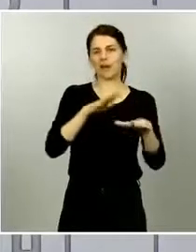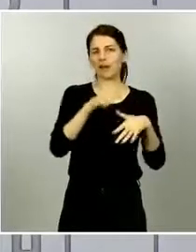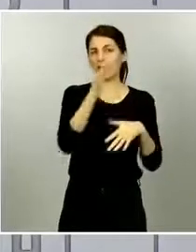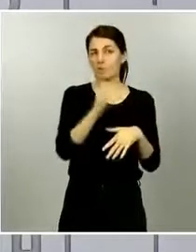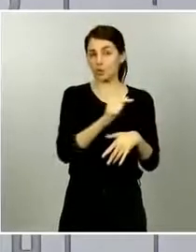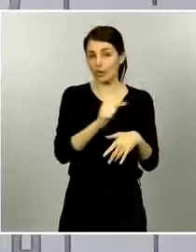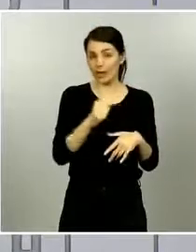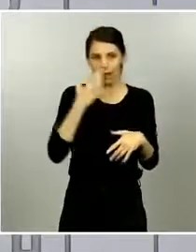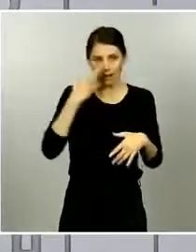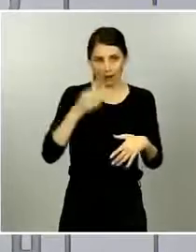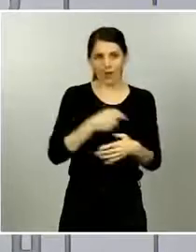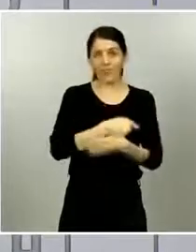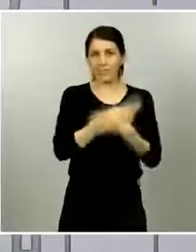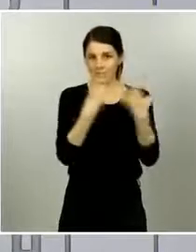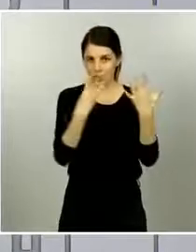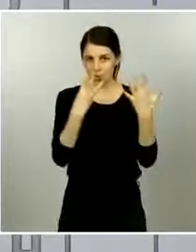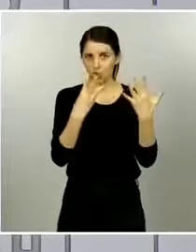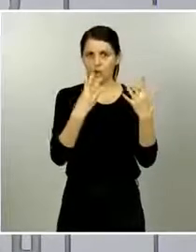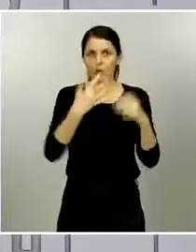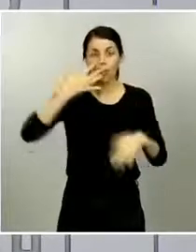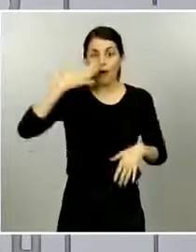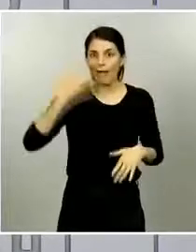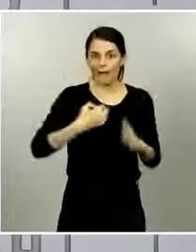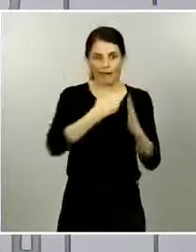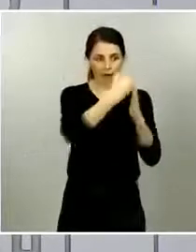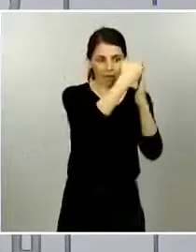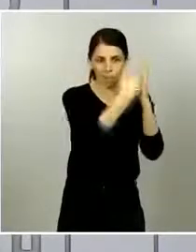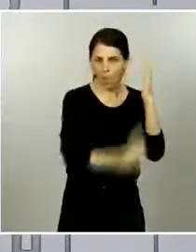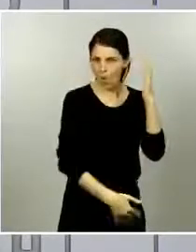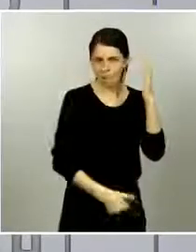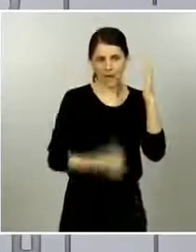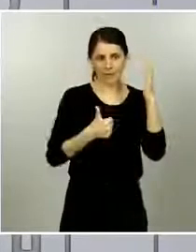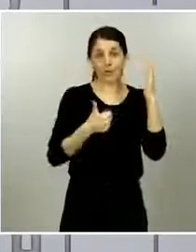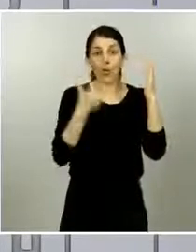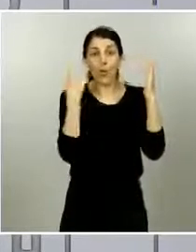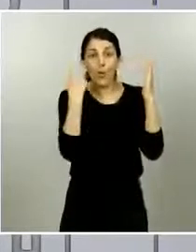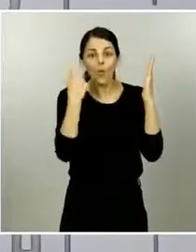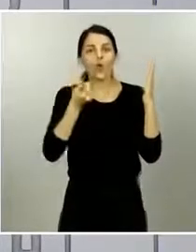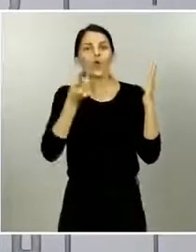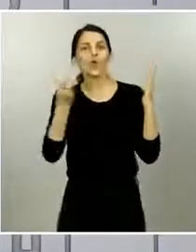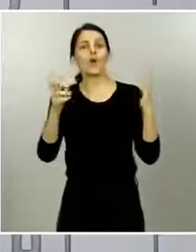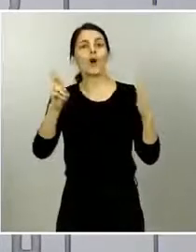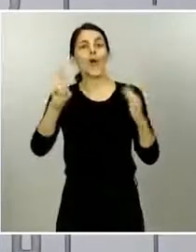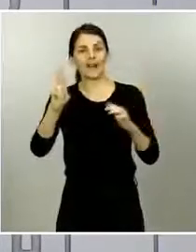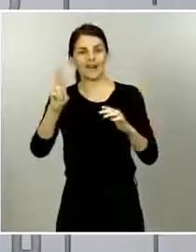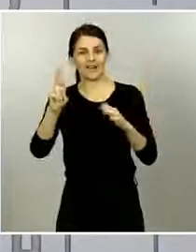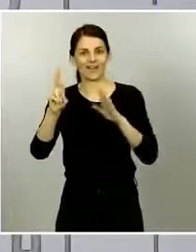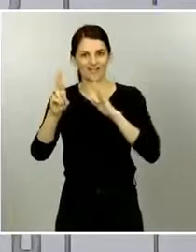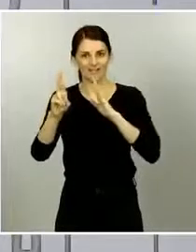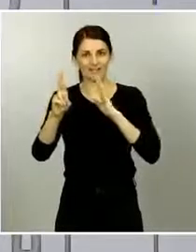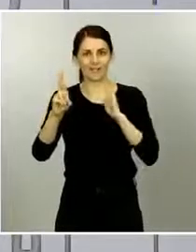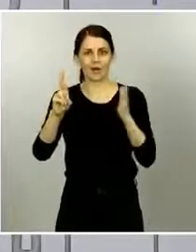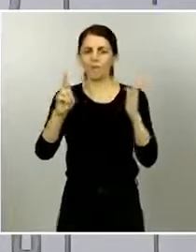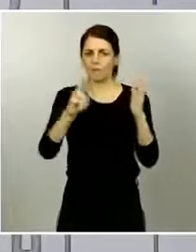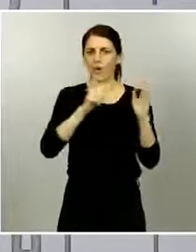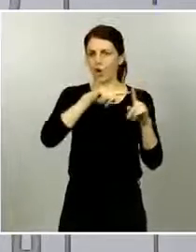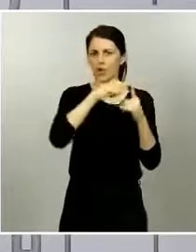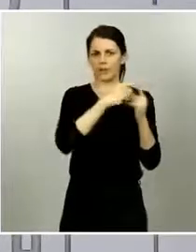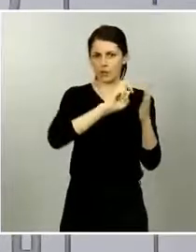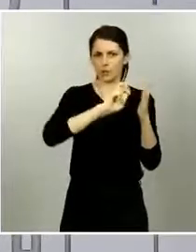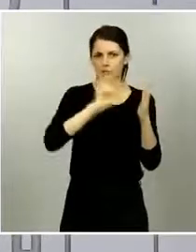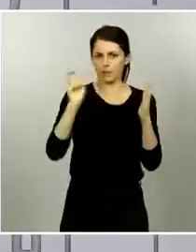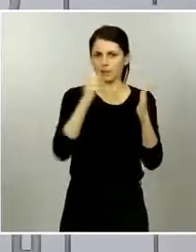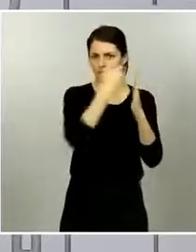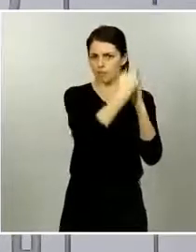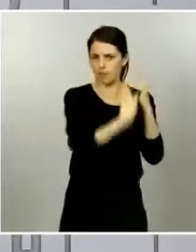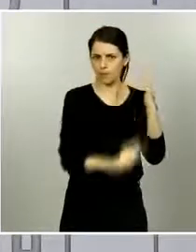son de los fundamentales los principales que me parece que eran 18 criterios pero lo cierto es que se valoran muchos más uno de ellos es la R pero se